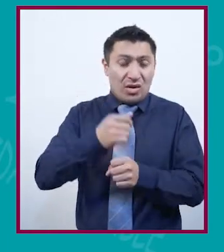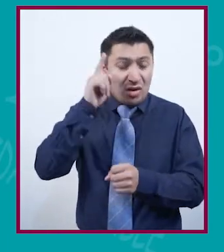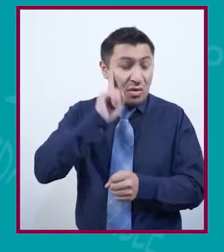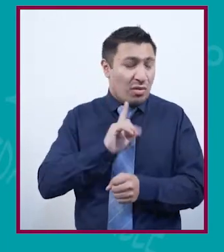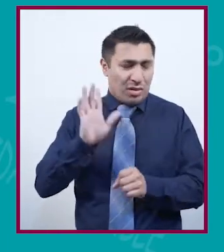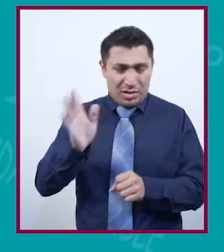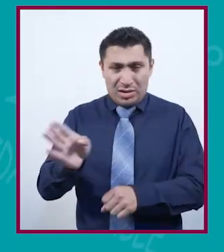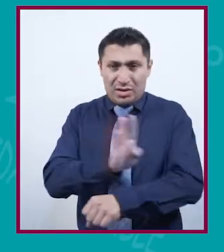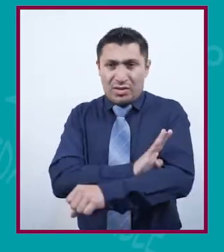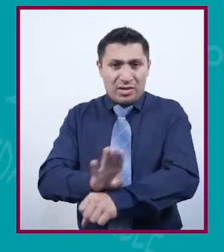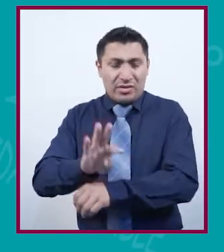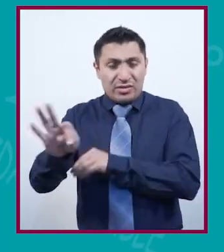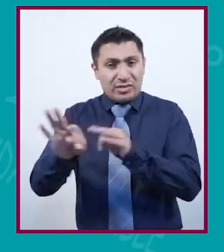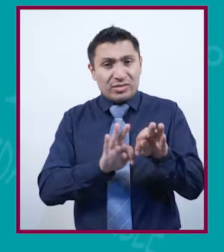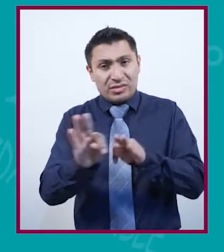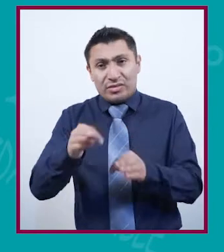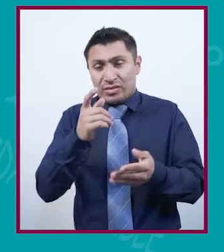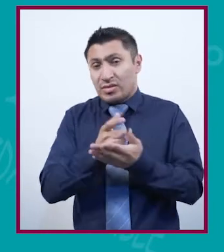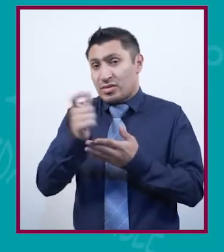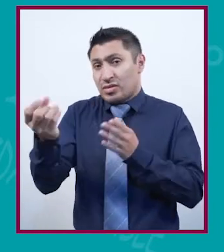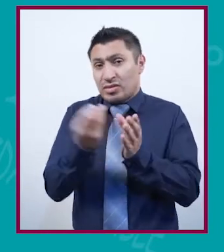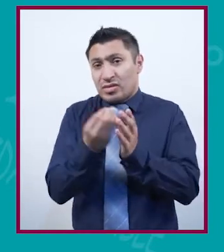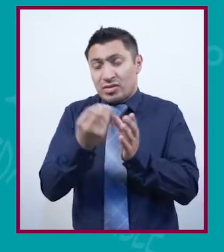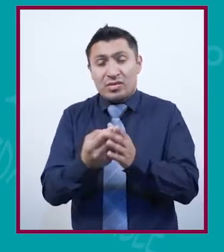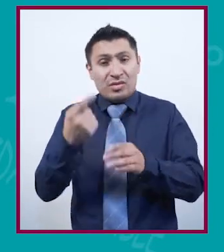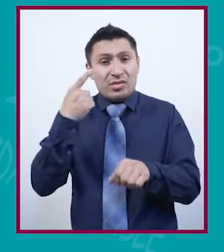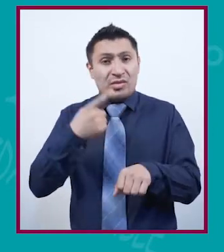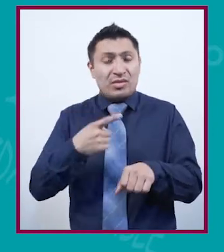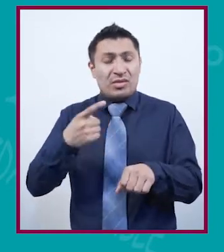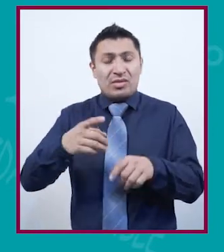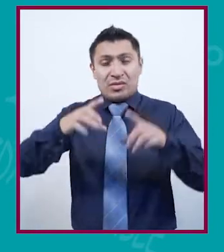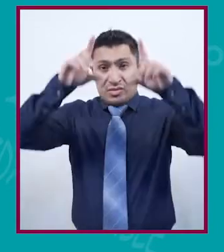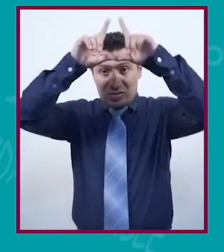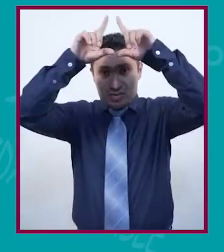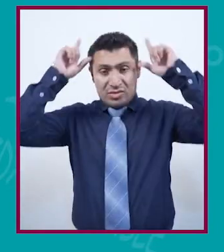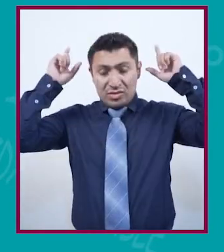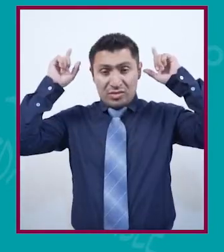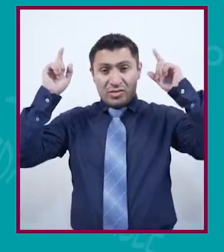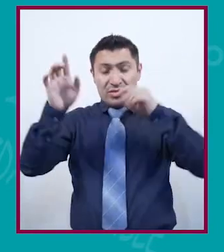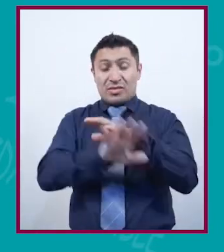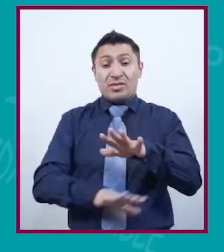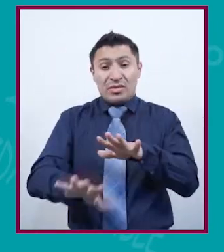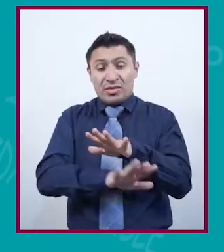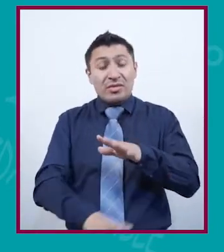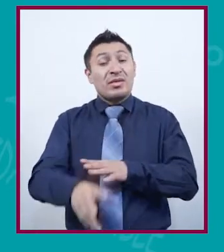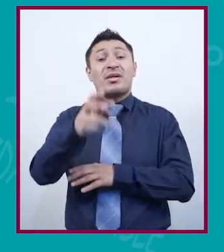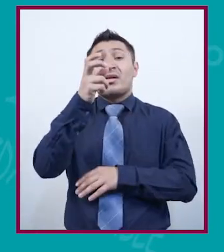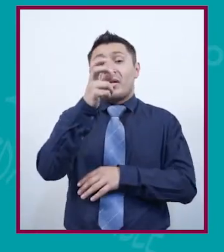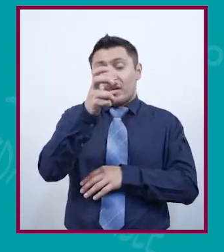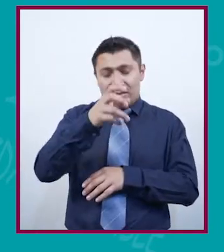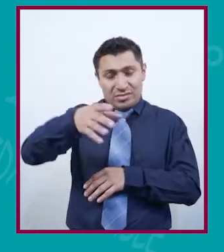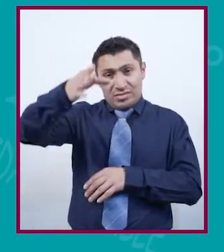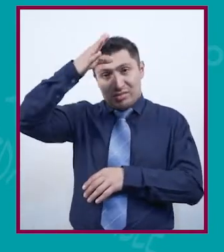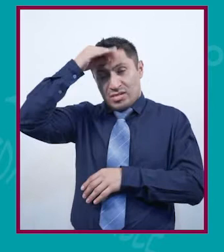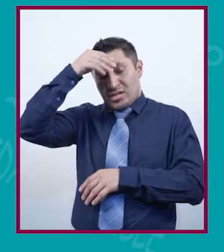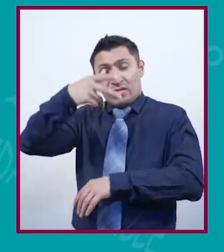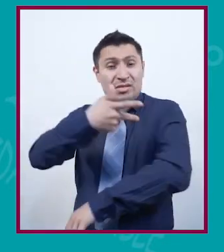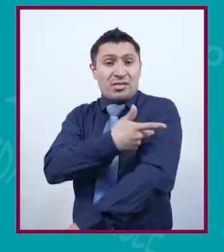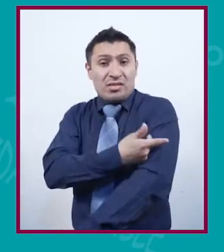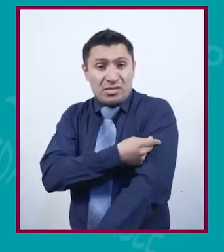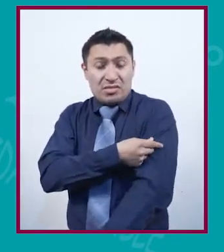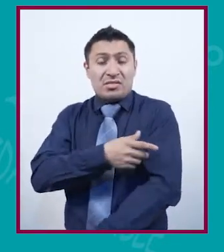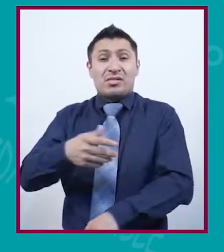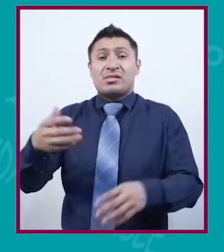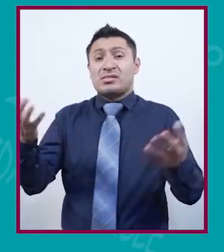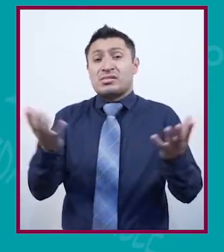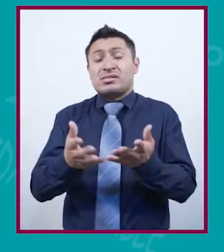tuvo el beneficio de poder trabajar, se pagó un curso de enfermería básica. Y ahí fue cuando aprendí